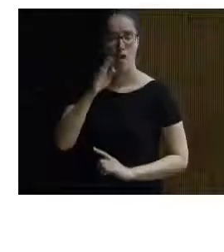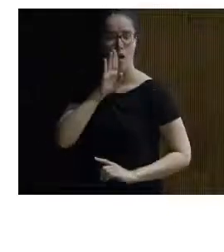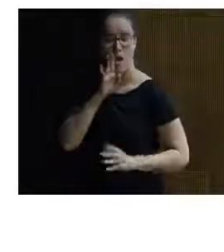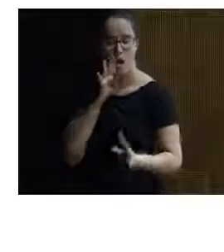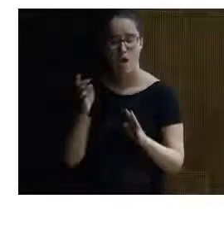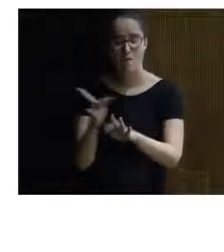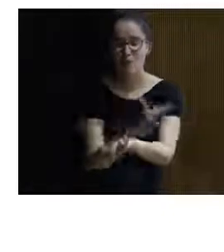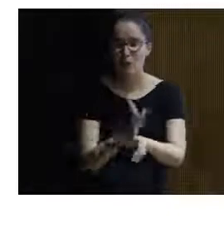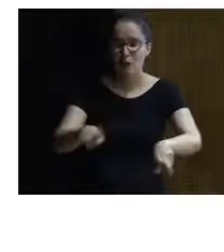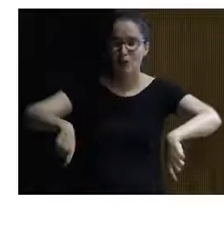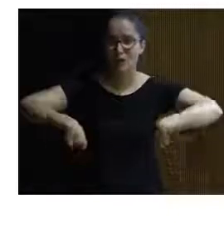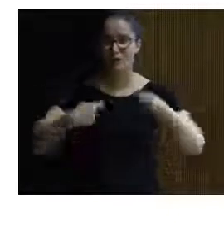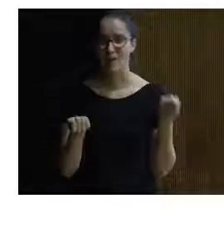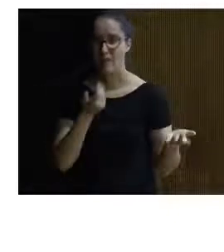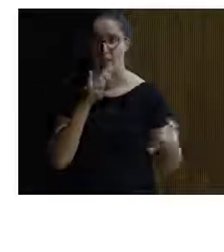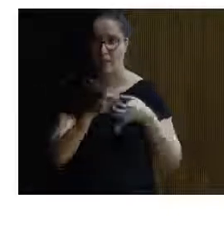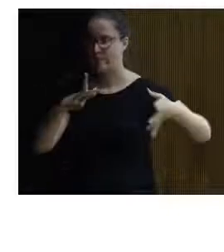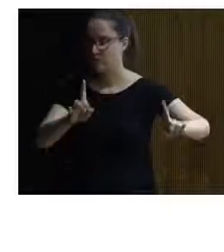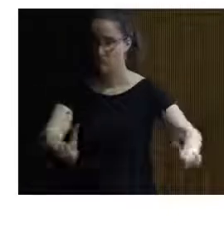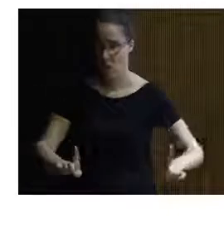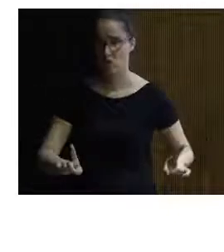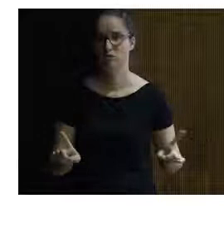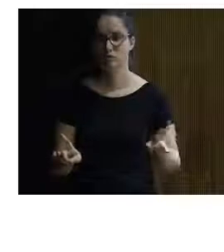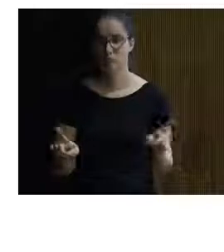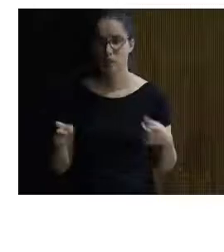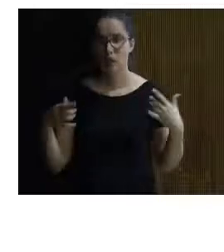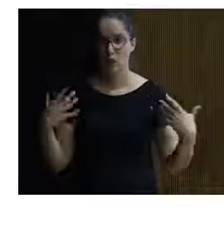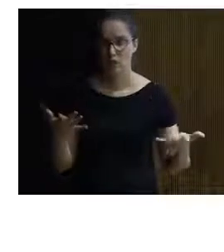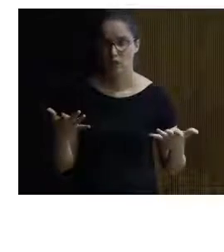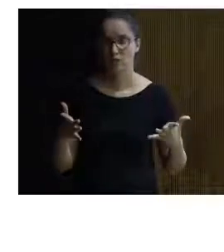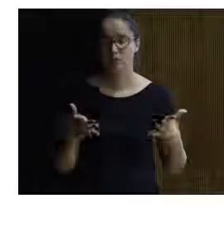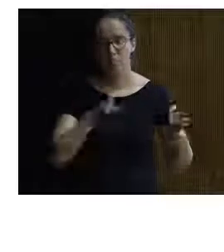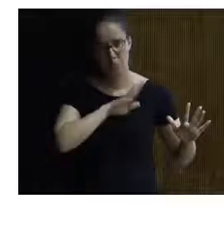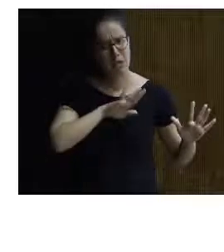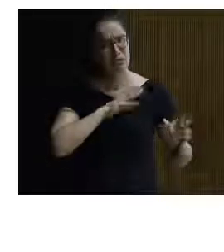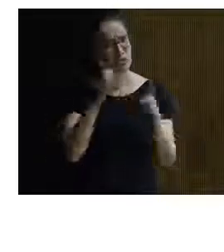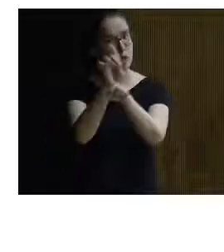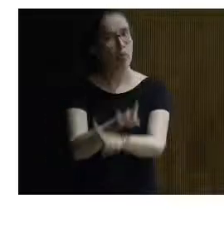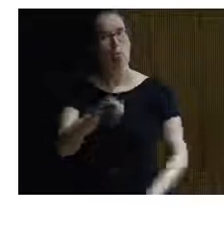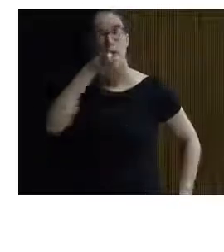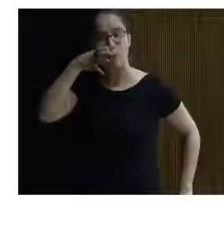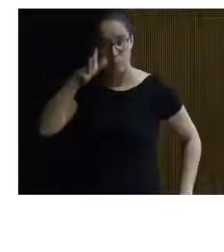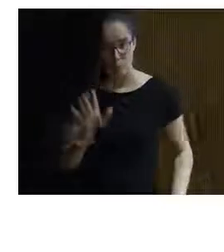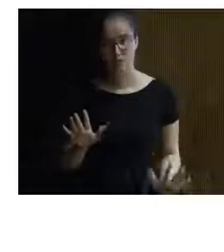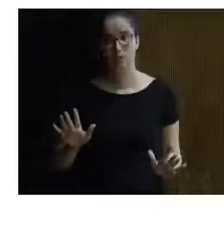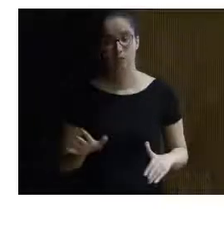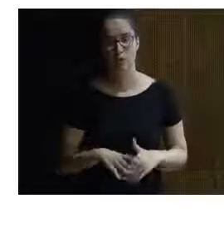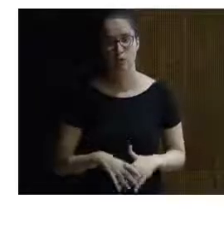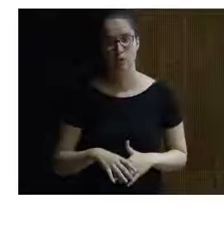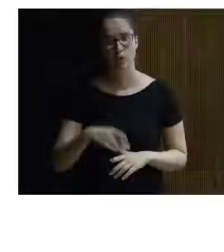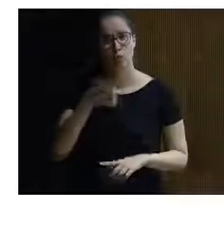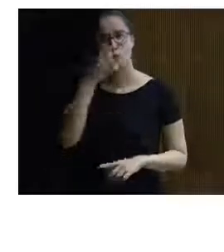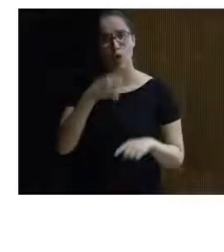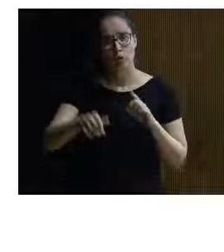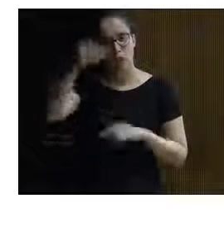vegetación naturaleza en sí entonces bueno pues se consigue bastante bien y bueno pues era un punto